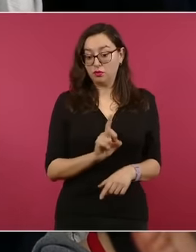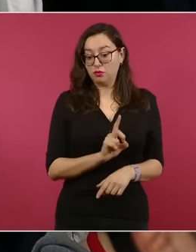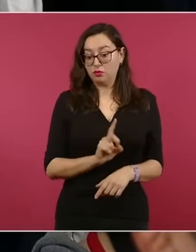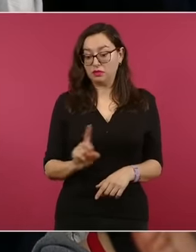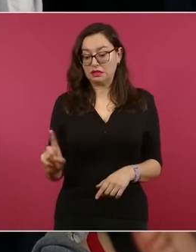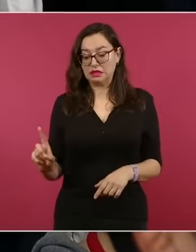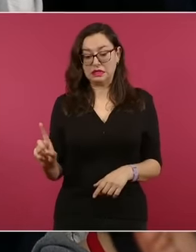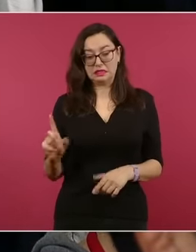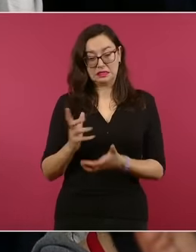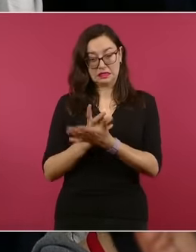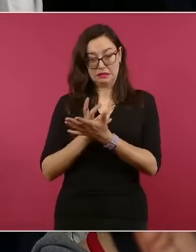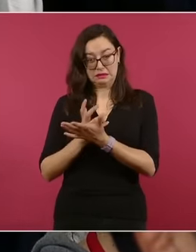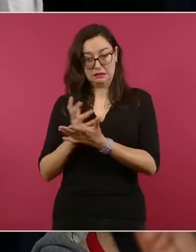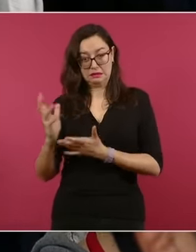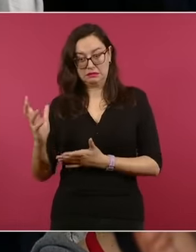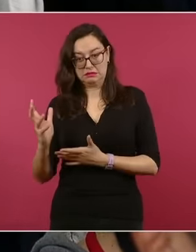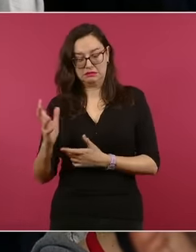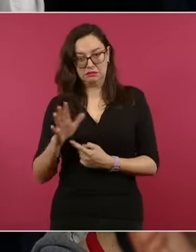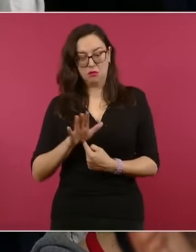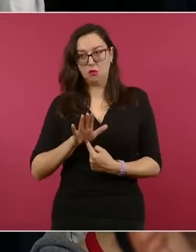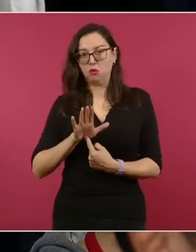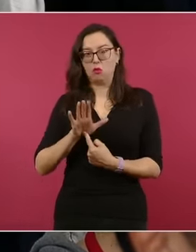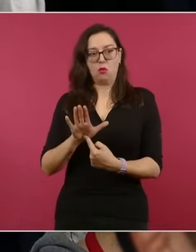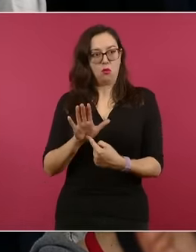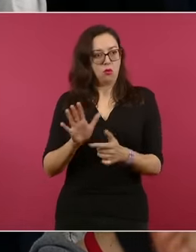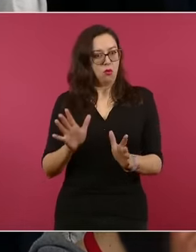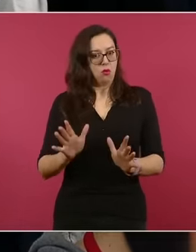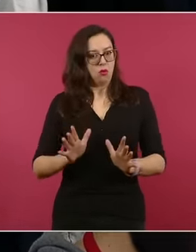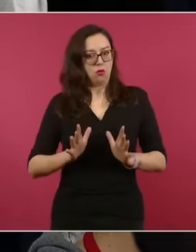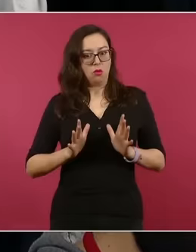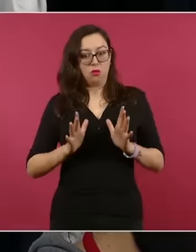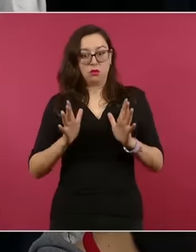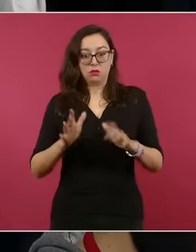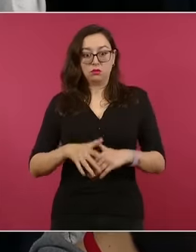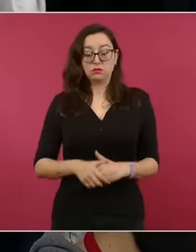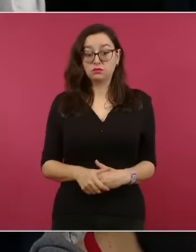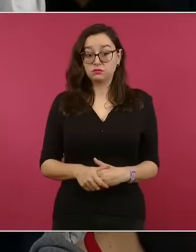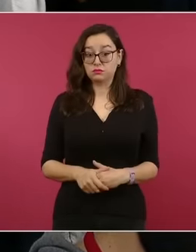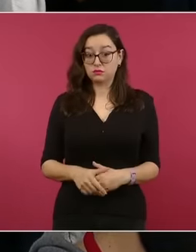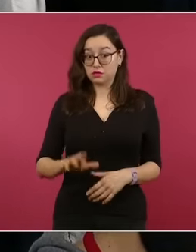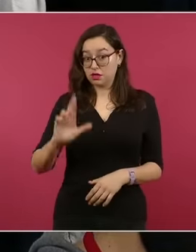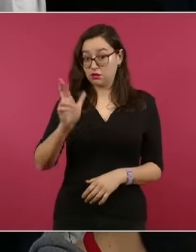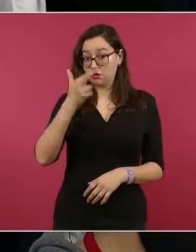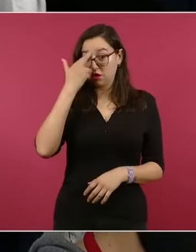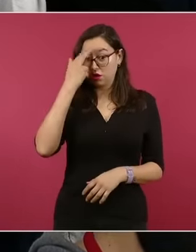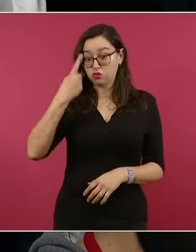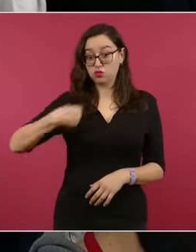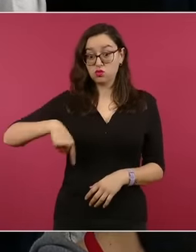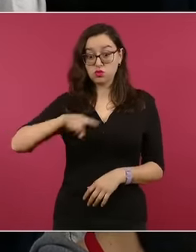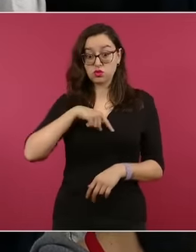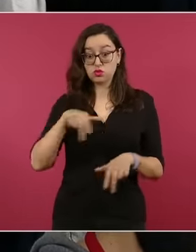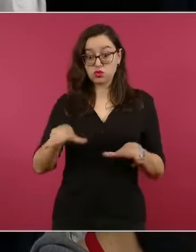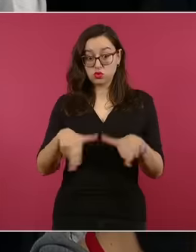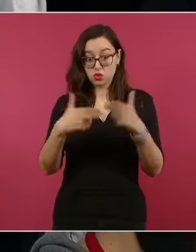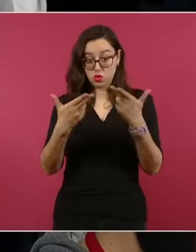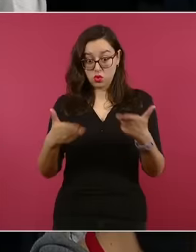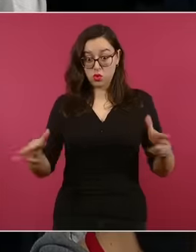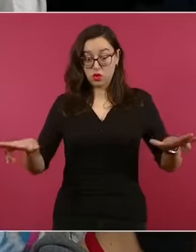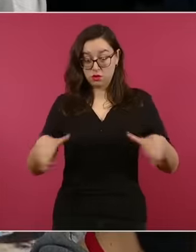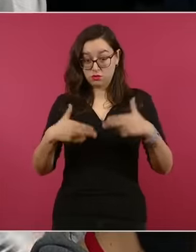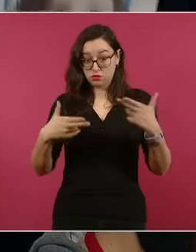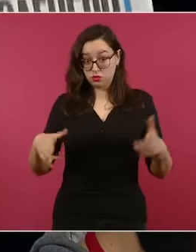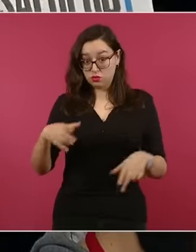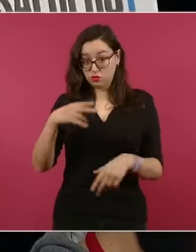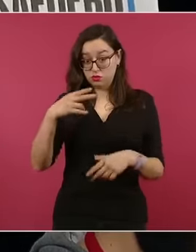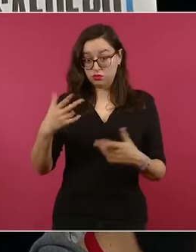país ante… Ahora sí que voy a solicitar el himno nacional, Maciasar es un extraño enemigo, profanar con su planta su suelo.